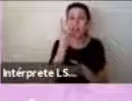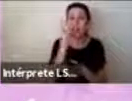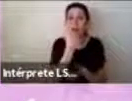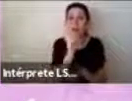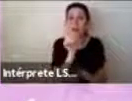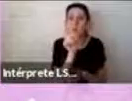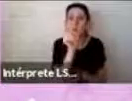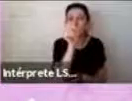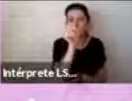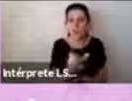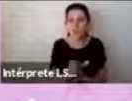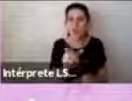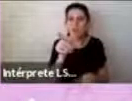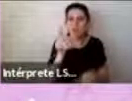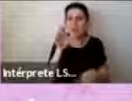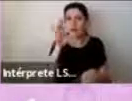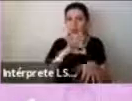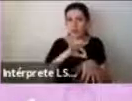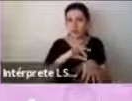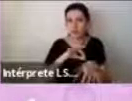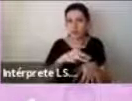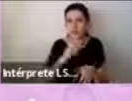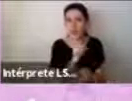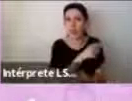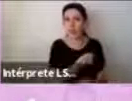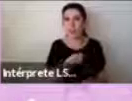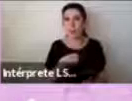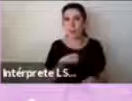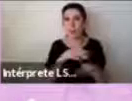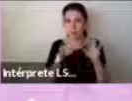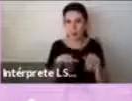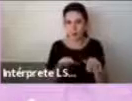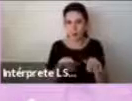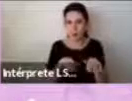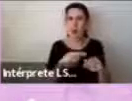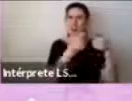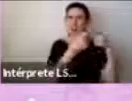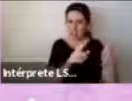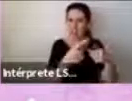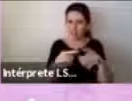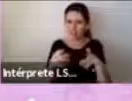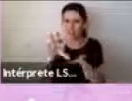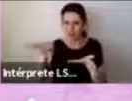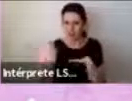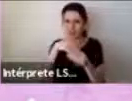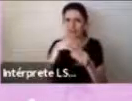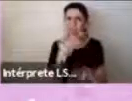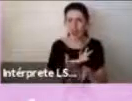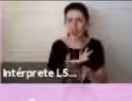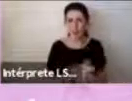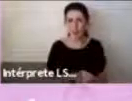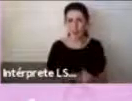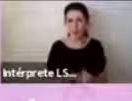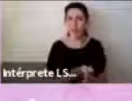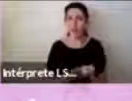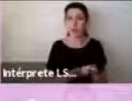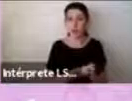importantes. Hay una frase que se utiliza mucho, sobre todo dentro del aspecto autista, que es cuando